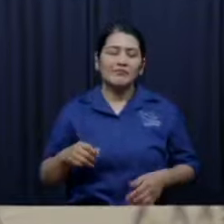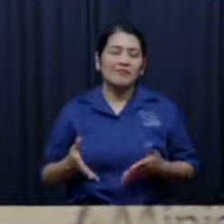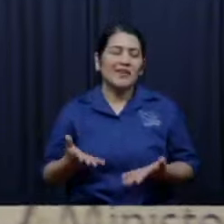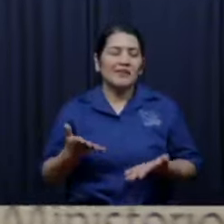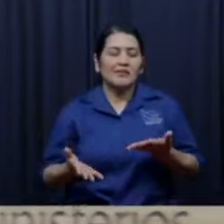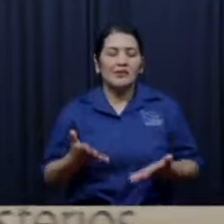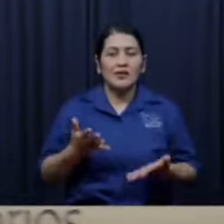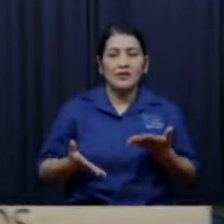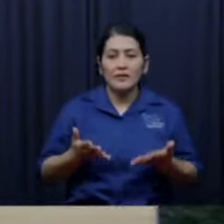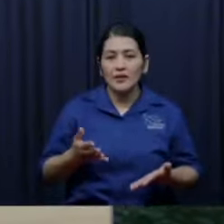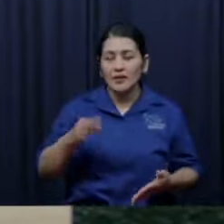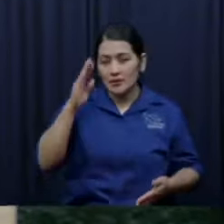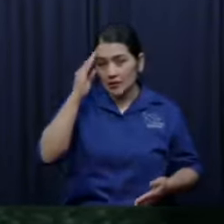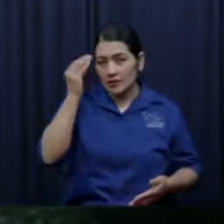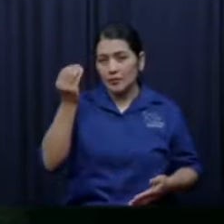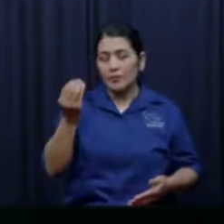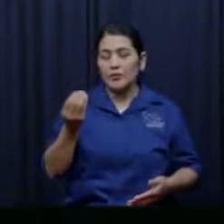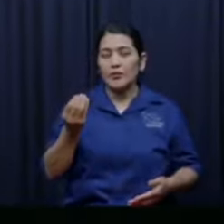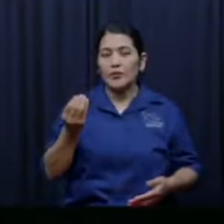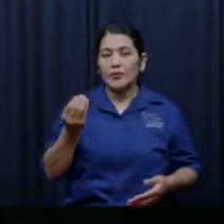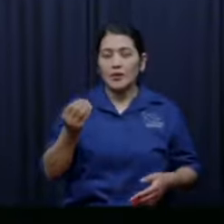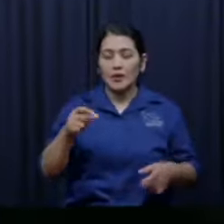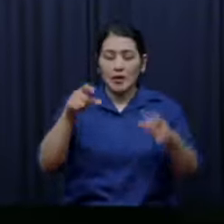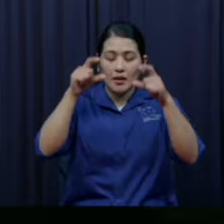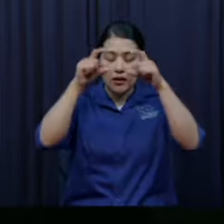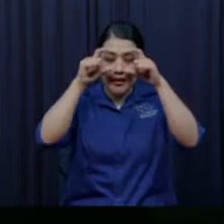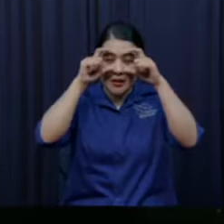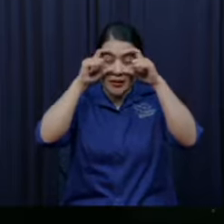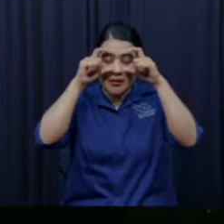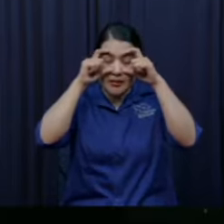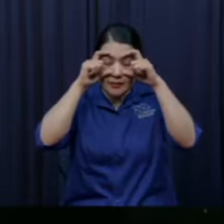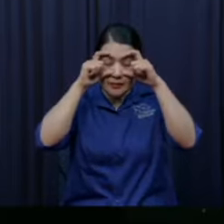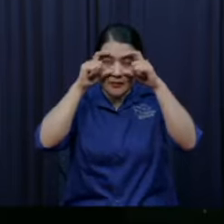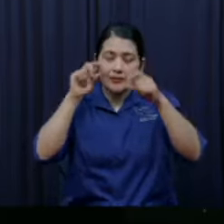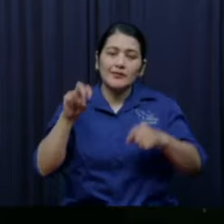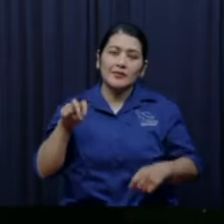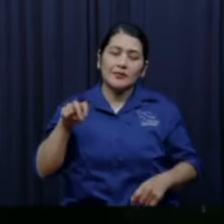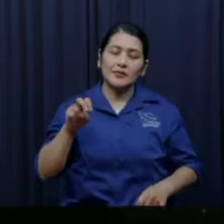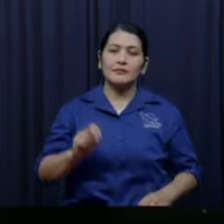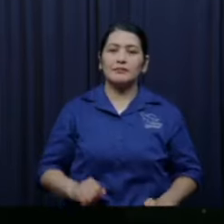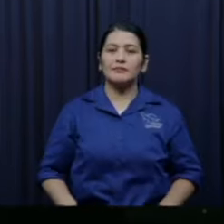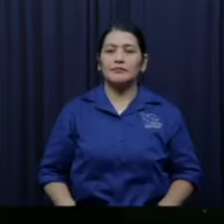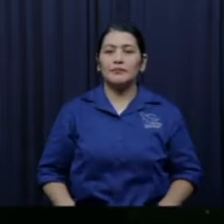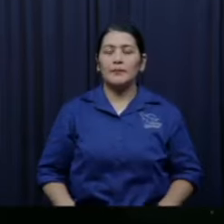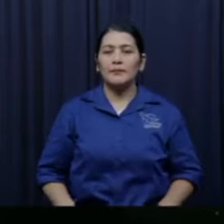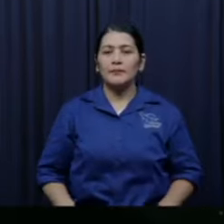pero entonces quiere decir que ignora algo de su mirada parcialmente